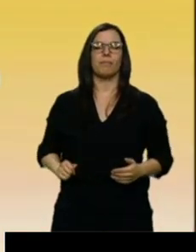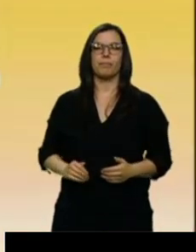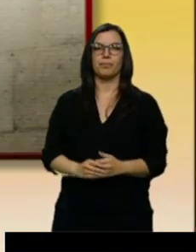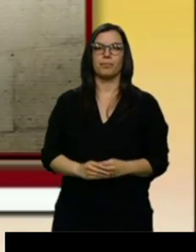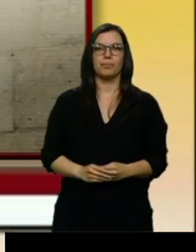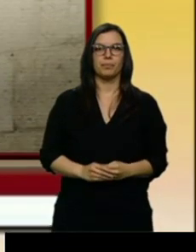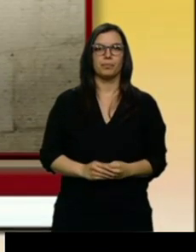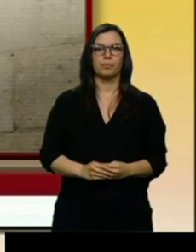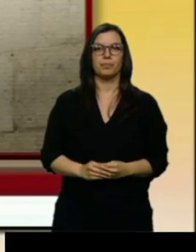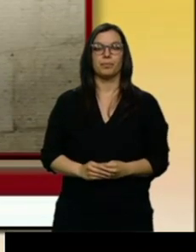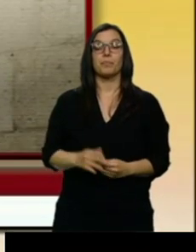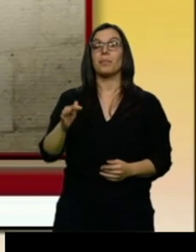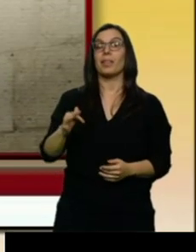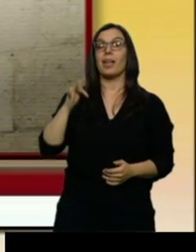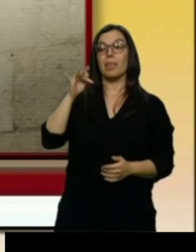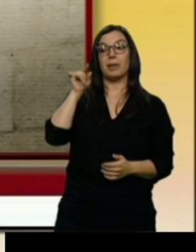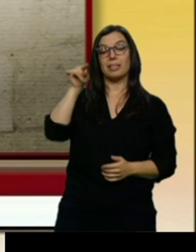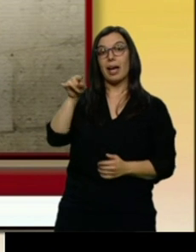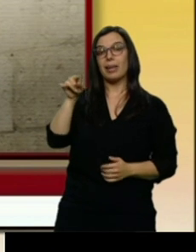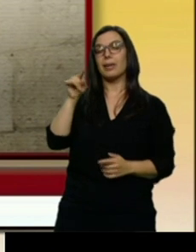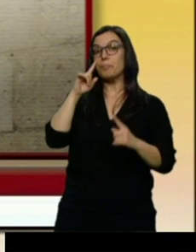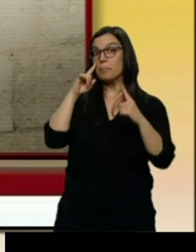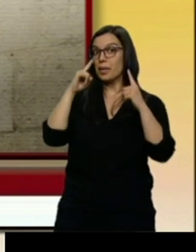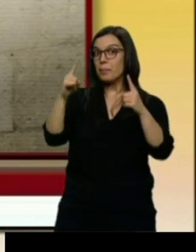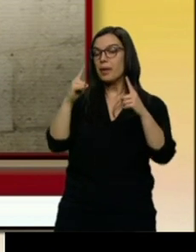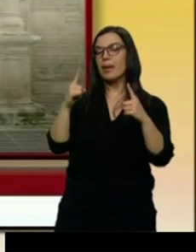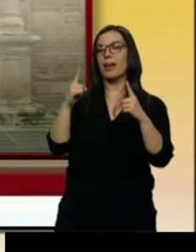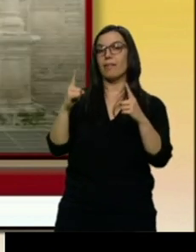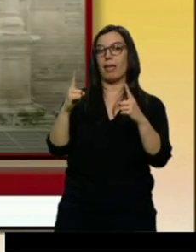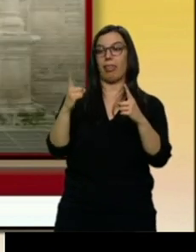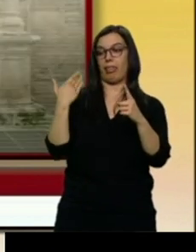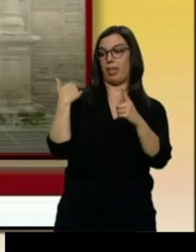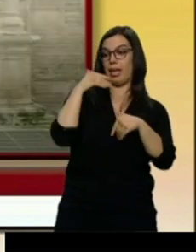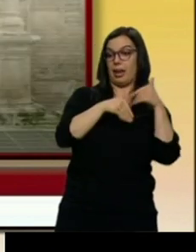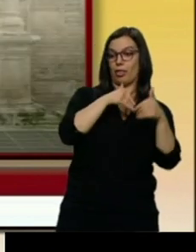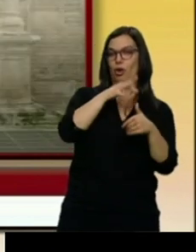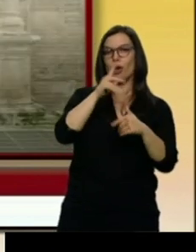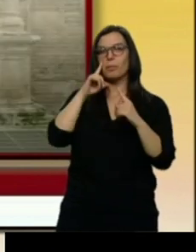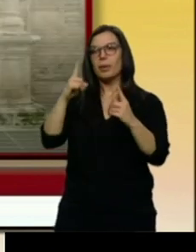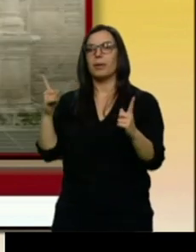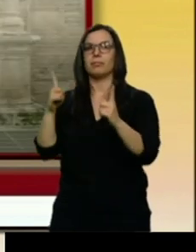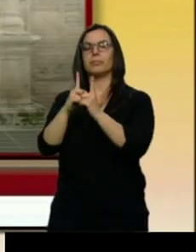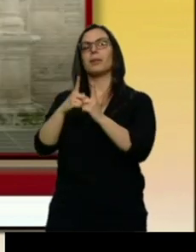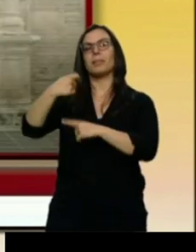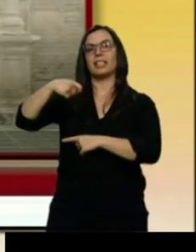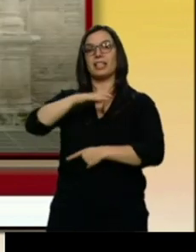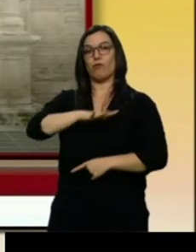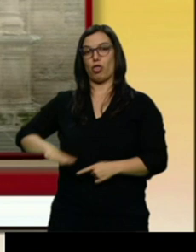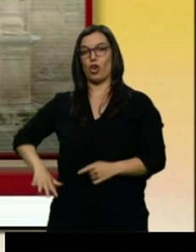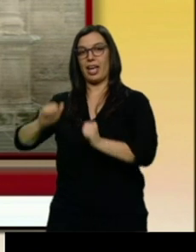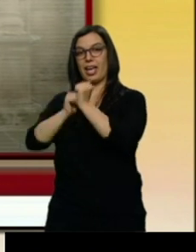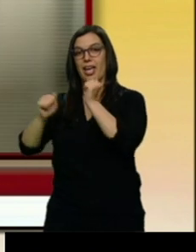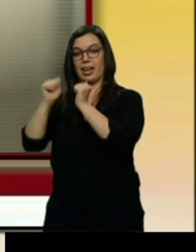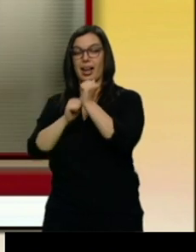Pero además, será la primera vez que coincidan, tras las elecciones, el presidente en funciones Juan Vicente Herrera y el ganador de los comicios en